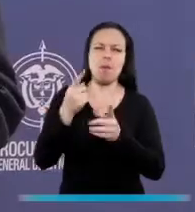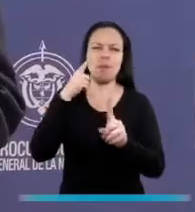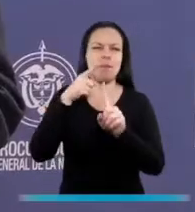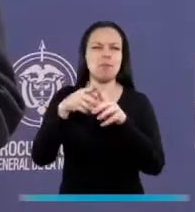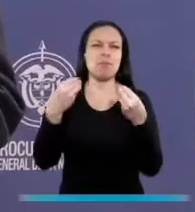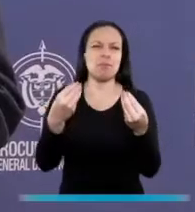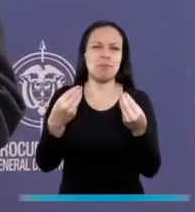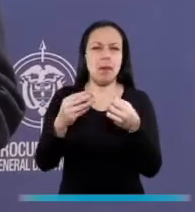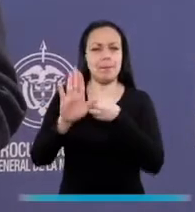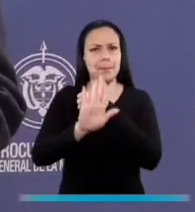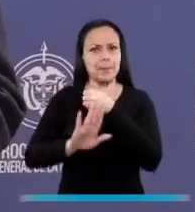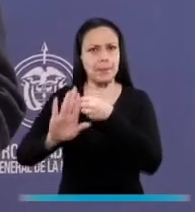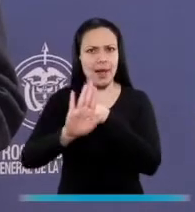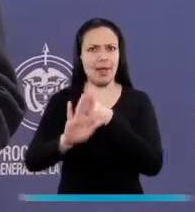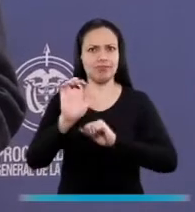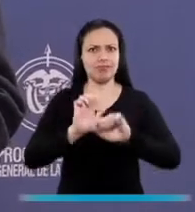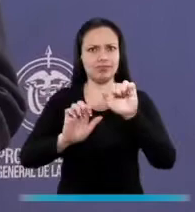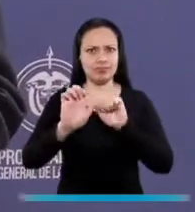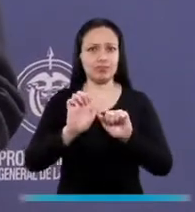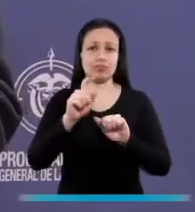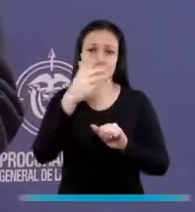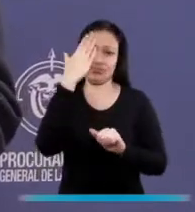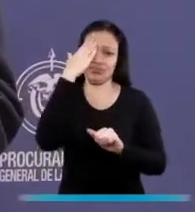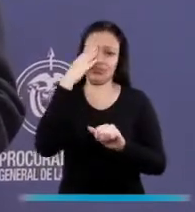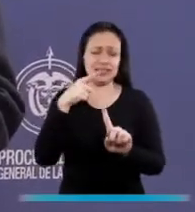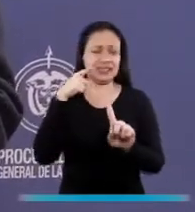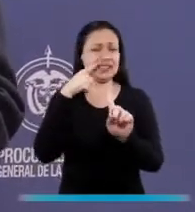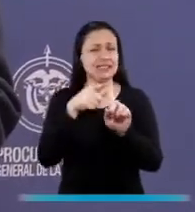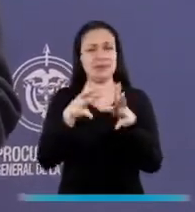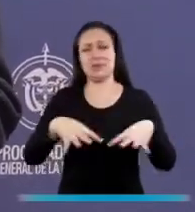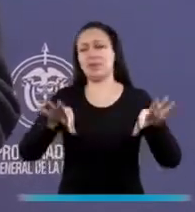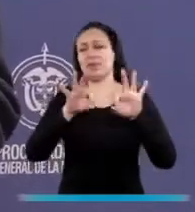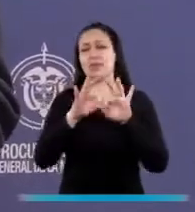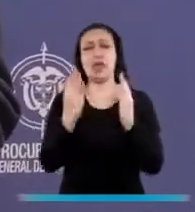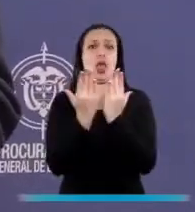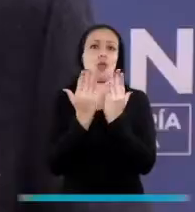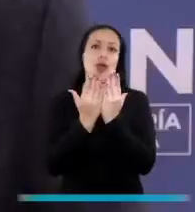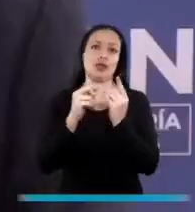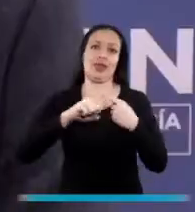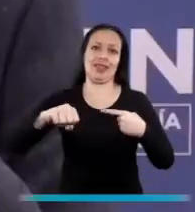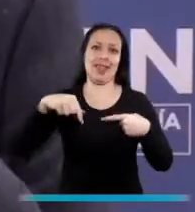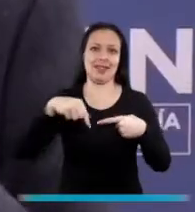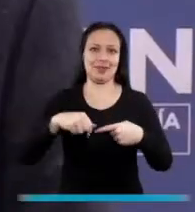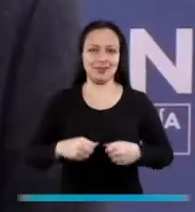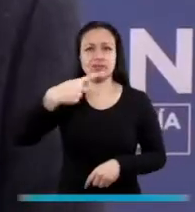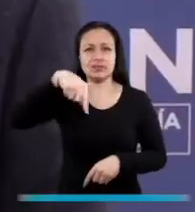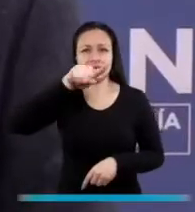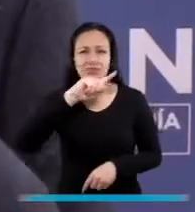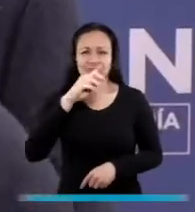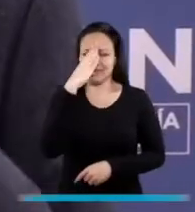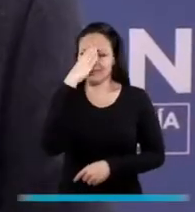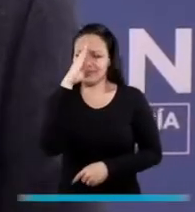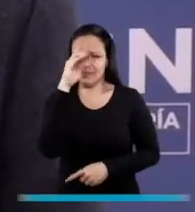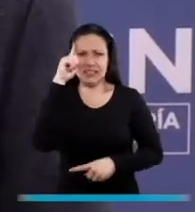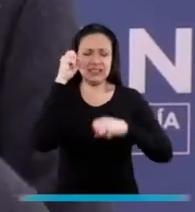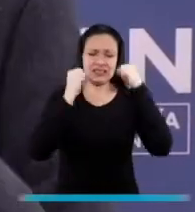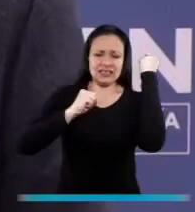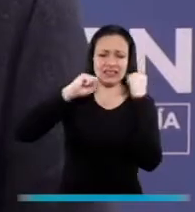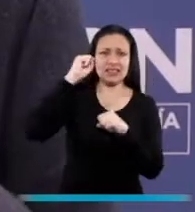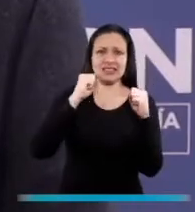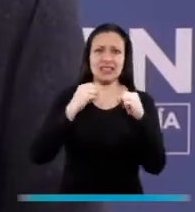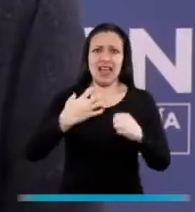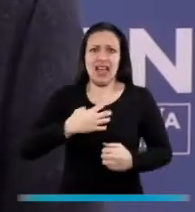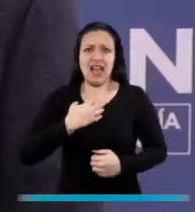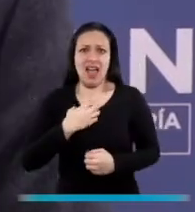protegiendo los derechos, donde el primero de todos es el derecho a la educación. Cualquier inquietud, cualquier preocupación,